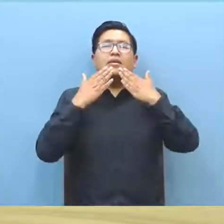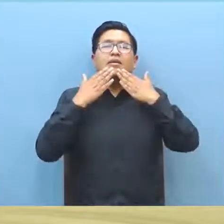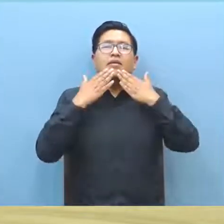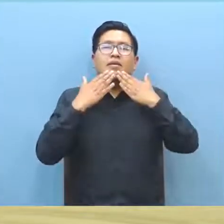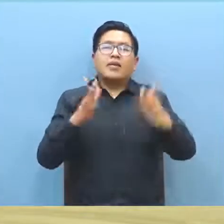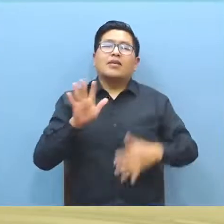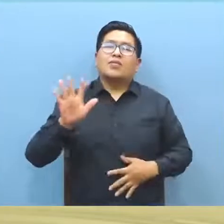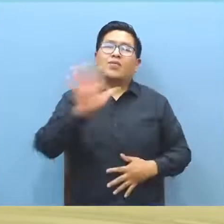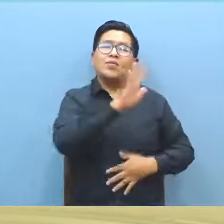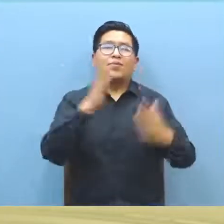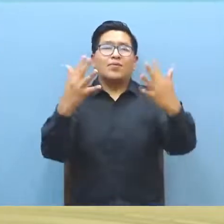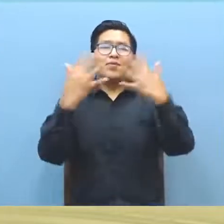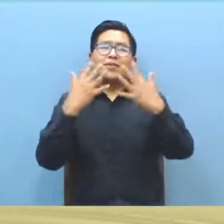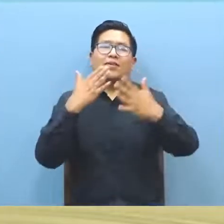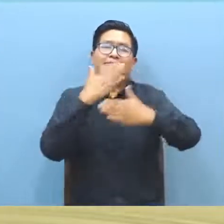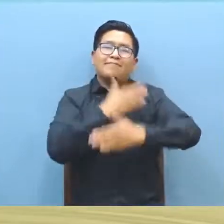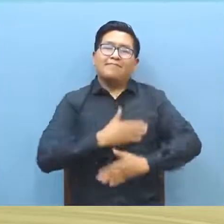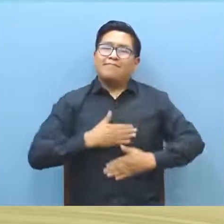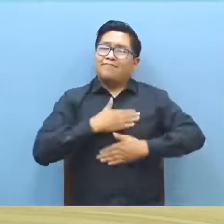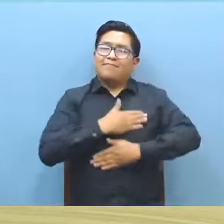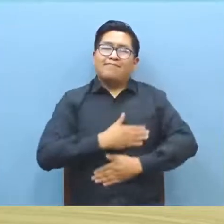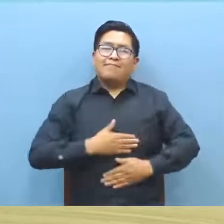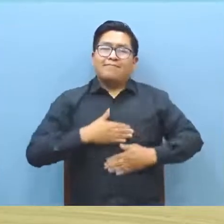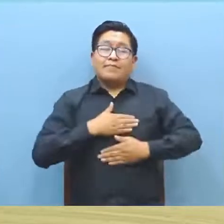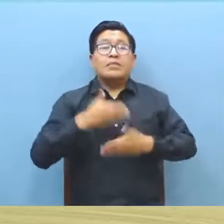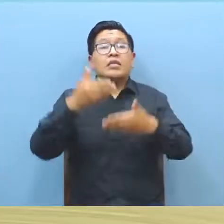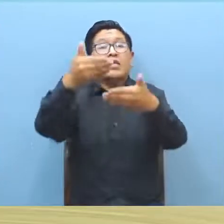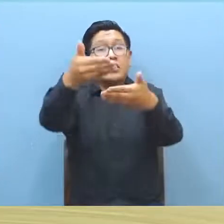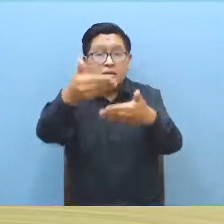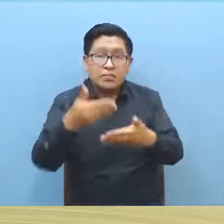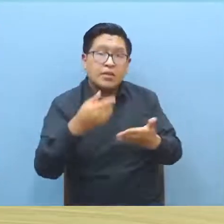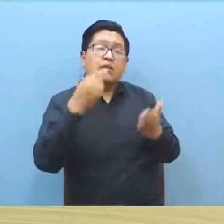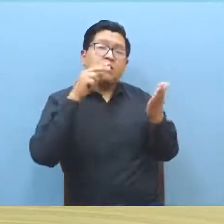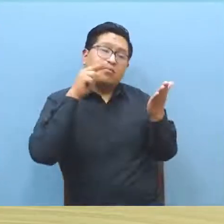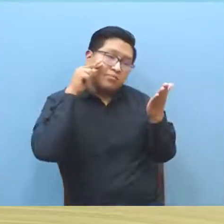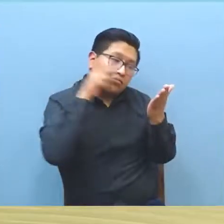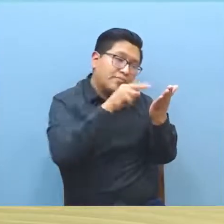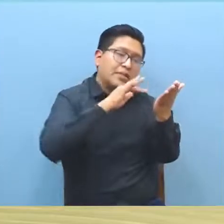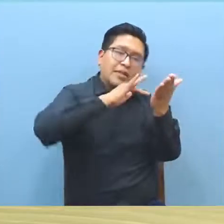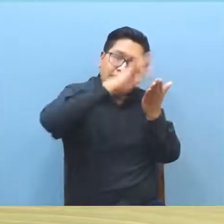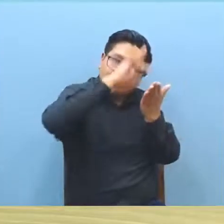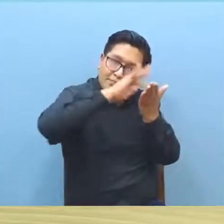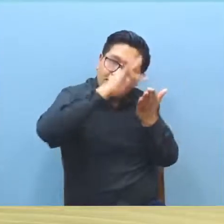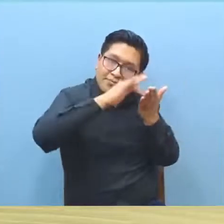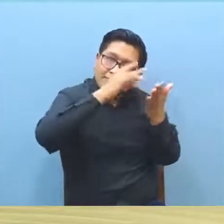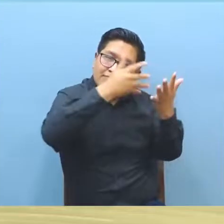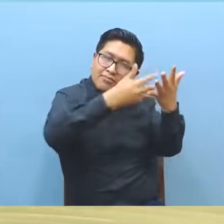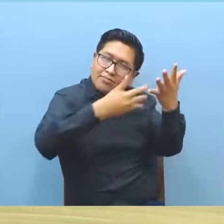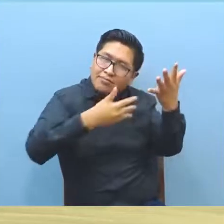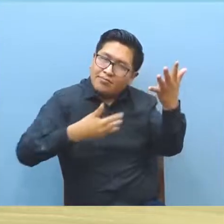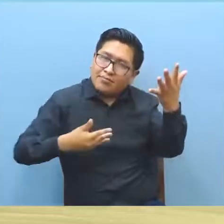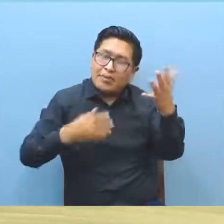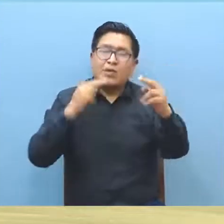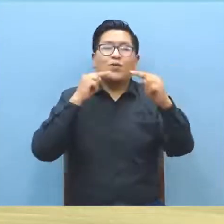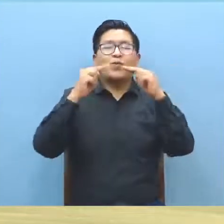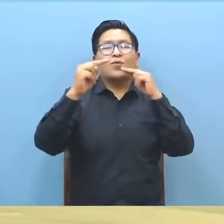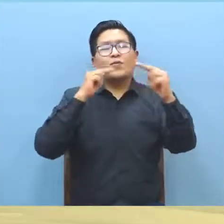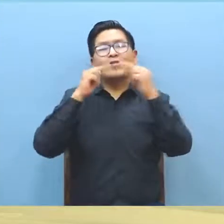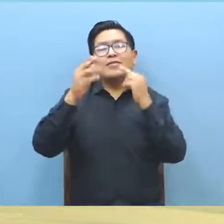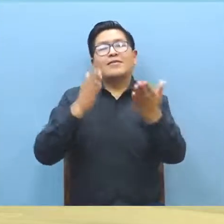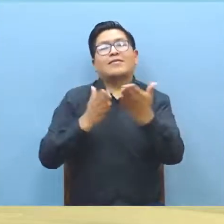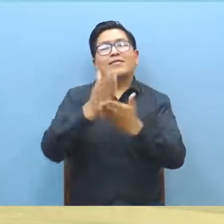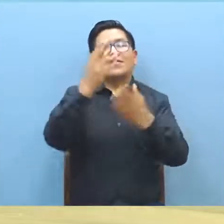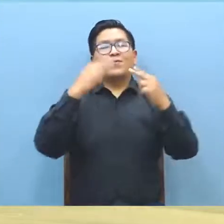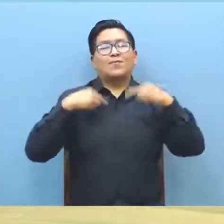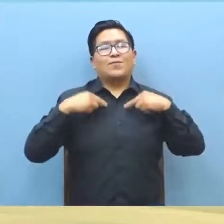Agradecemos su gentil audiencia fue un placer acompañarlos hoy les invitamos a que puedan continuar viendo las emisiones de DP Noticias el informativo de los